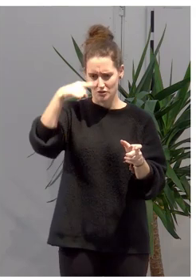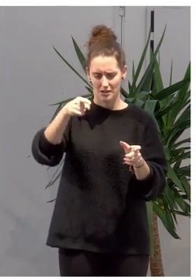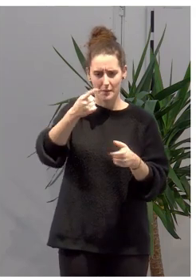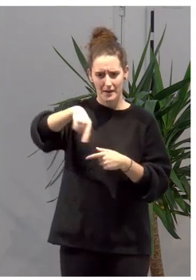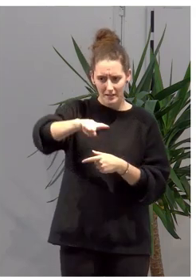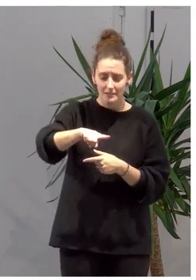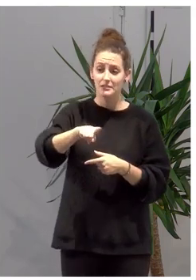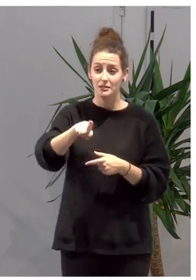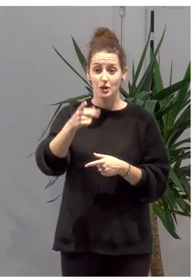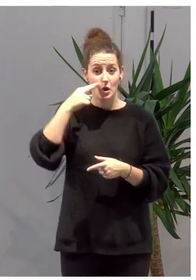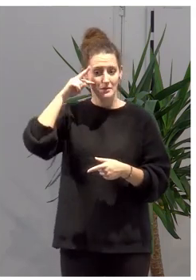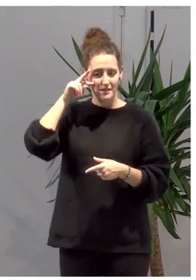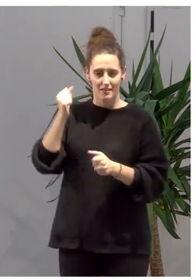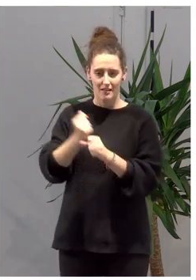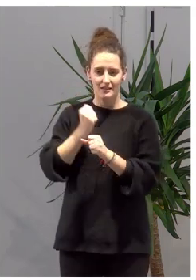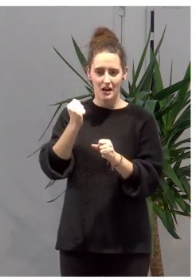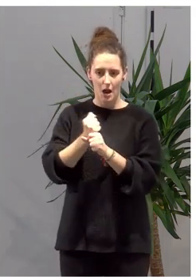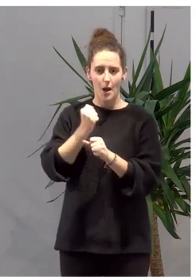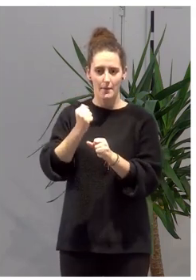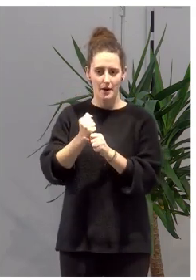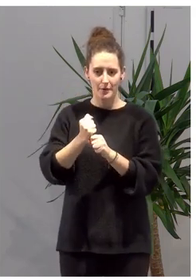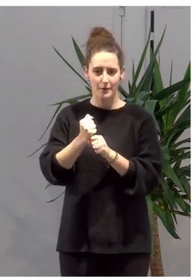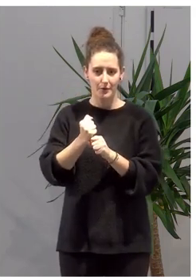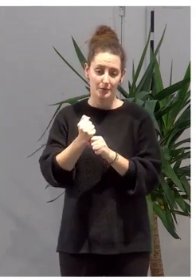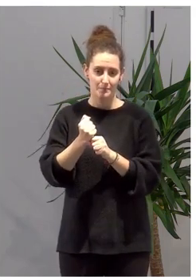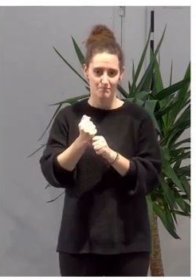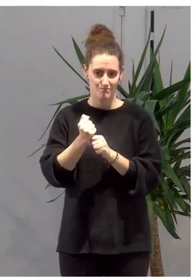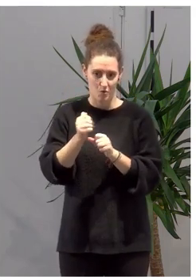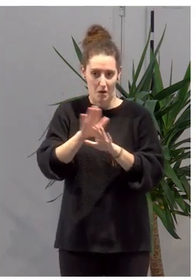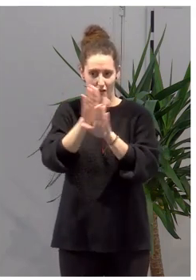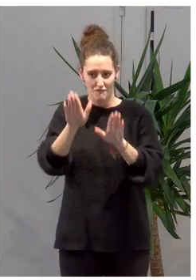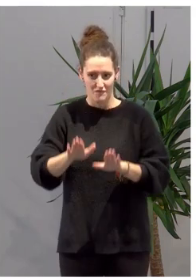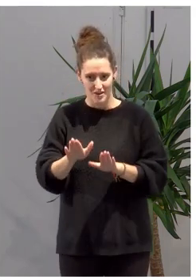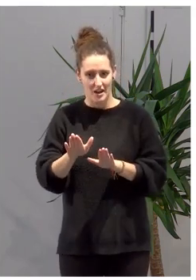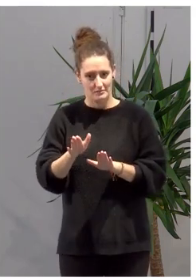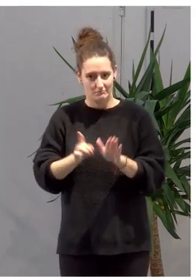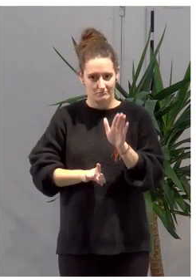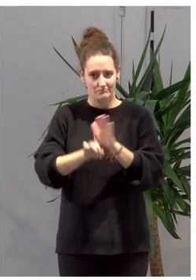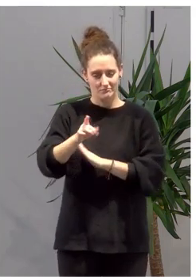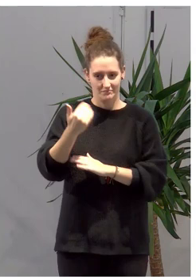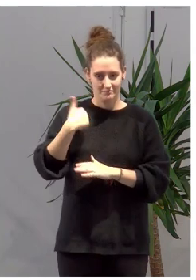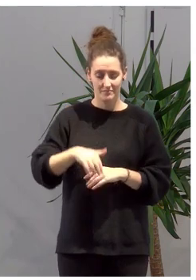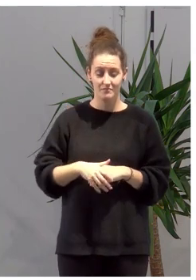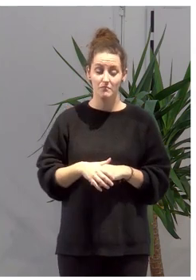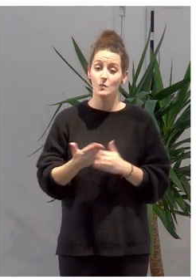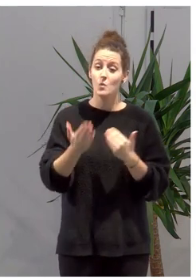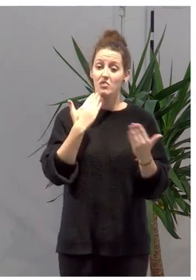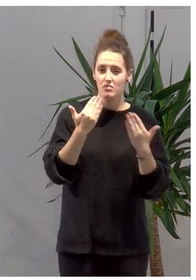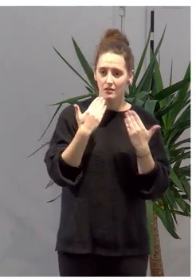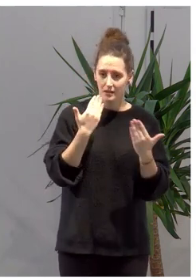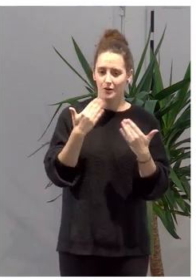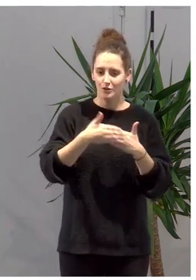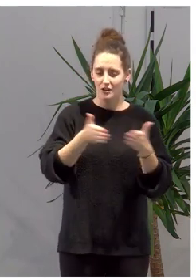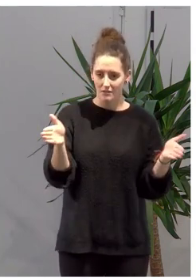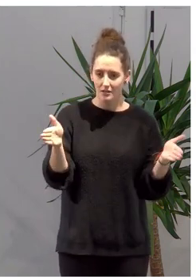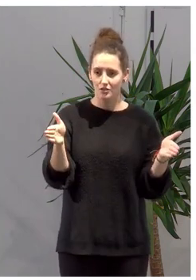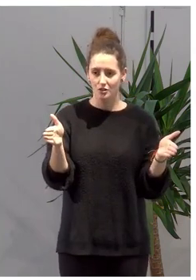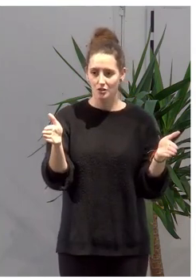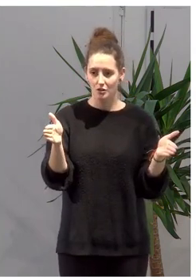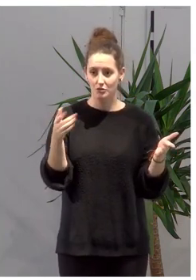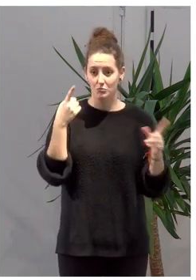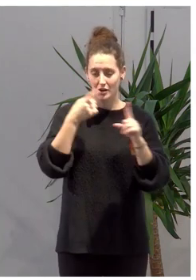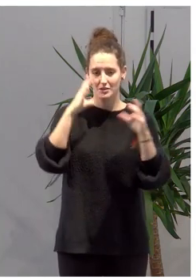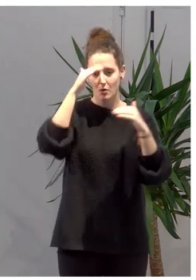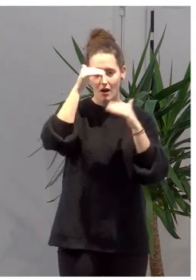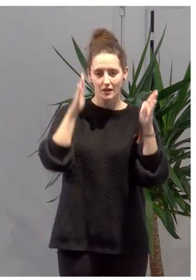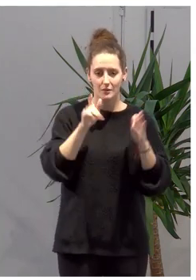conocimos la experiencia de trabajo desarrollada en Finlandia. Fueron sus diálogos abiertos para la